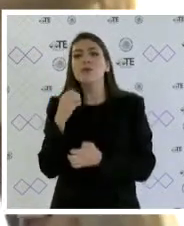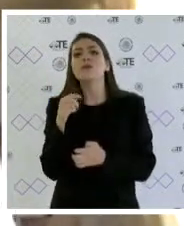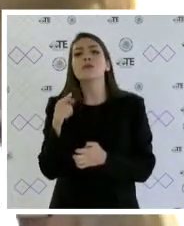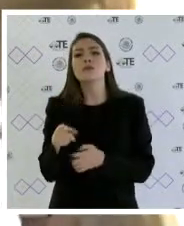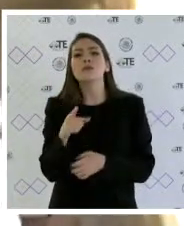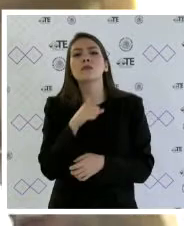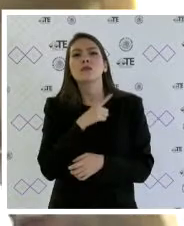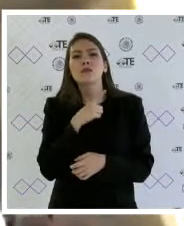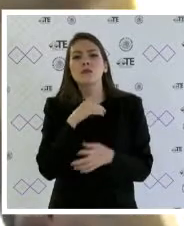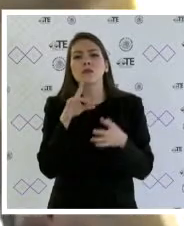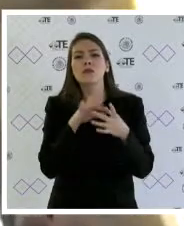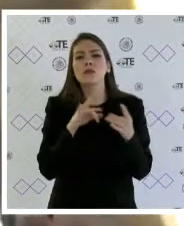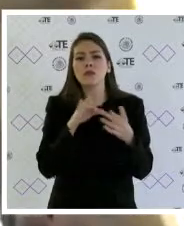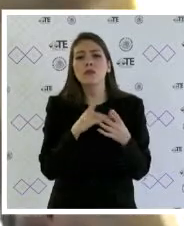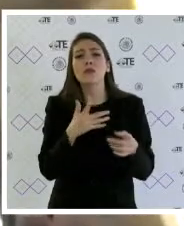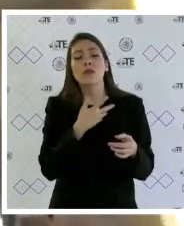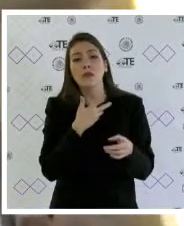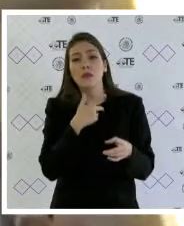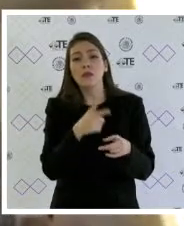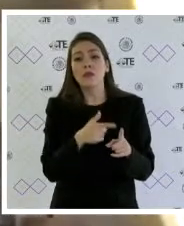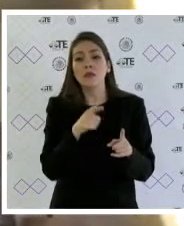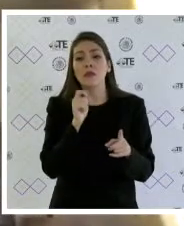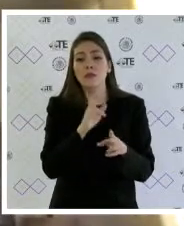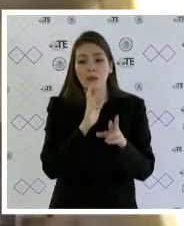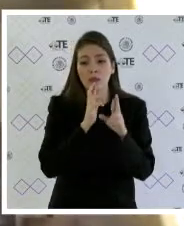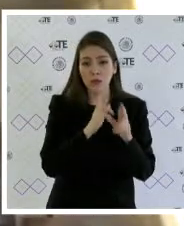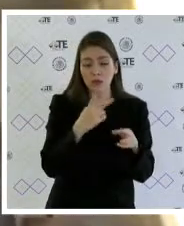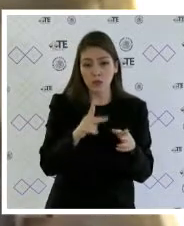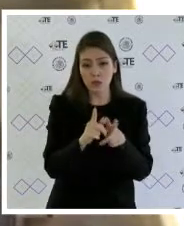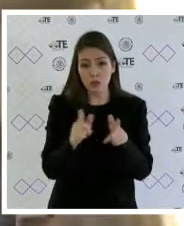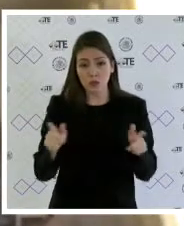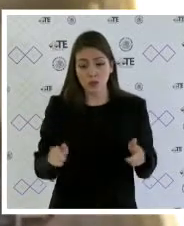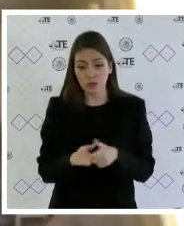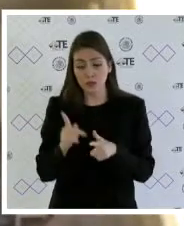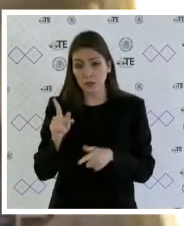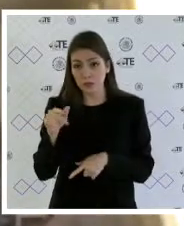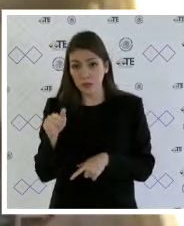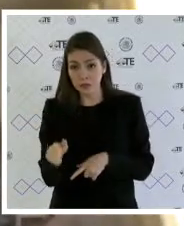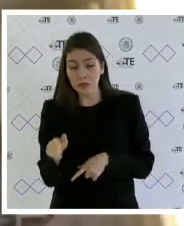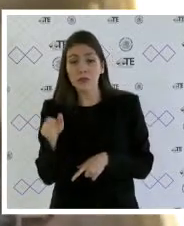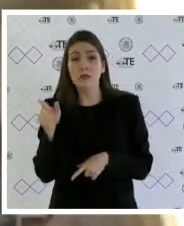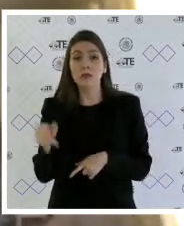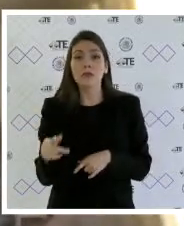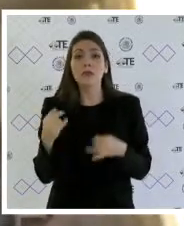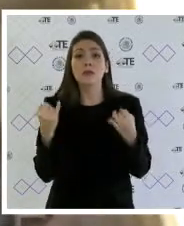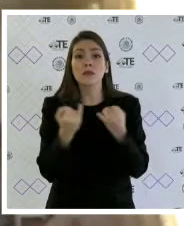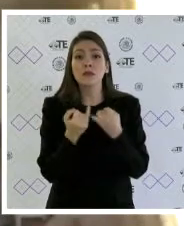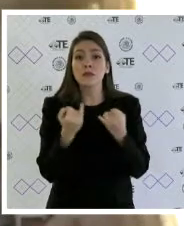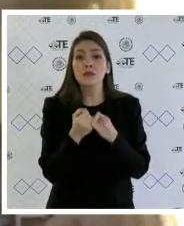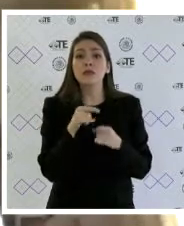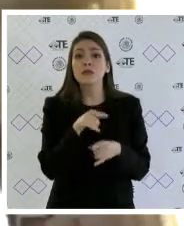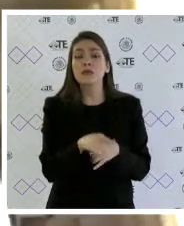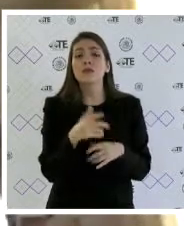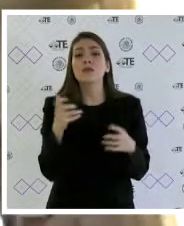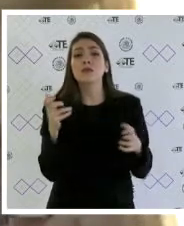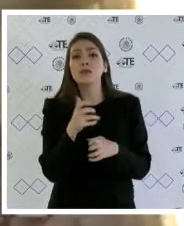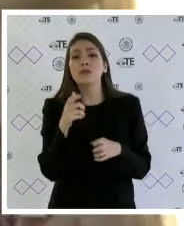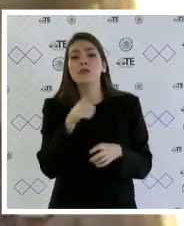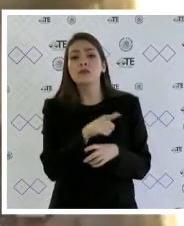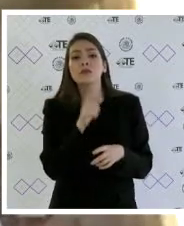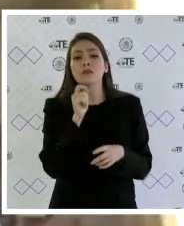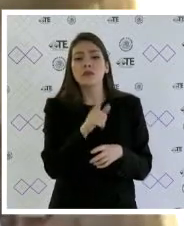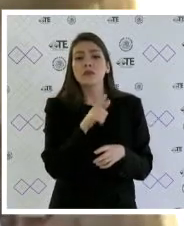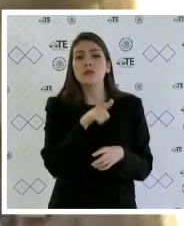la responsable de una respuesta es decir la instancia partidista de justicia dio una respuesta al motivo de queja de la parte actora y si tal respuesta fue